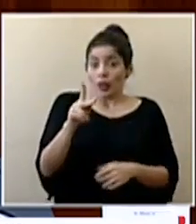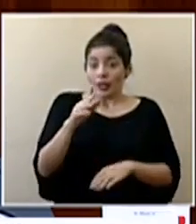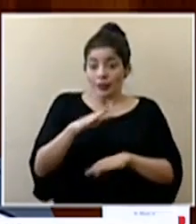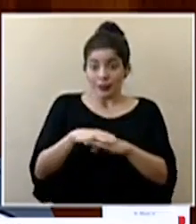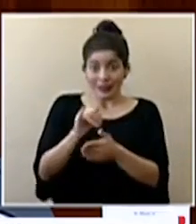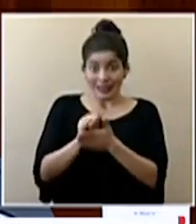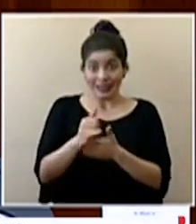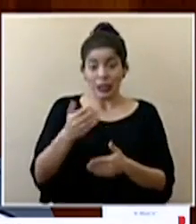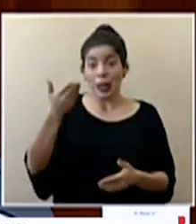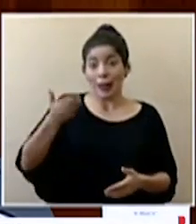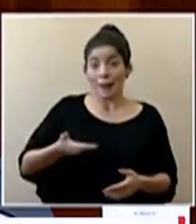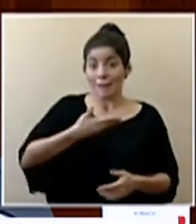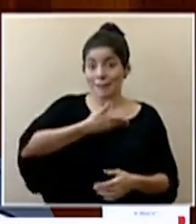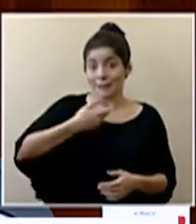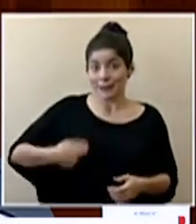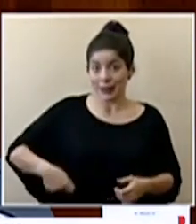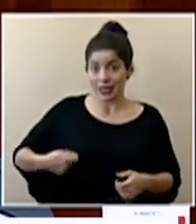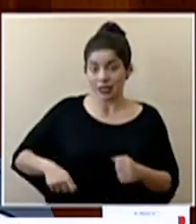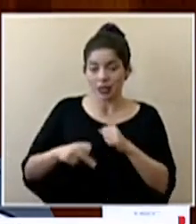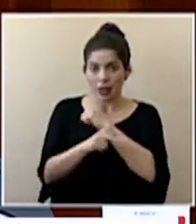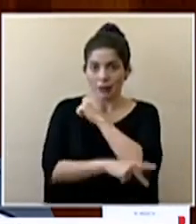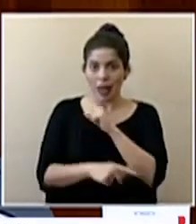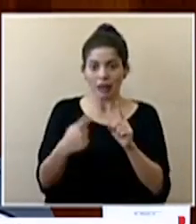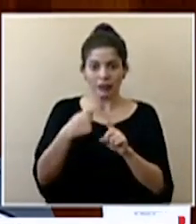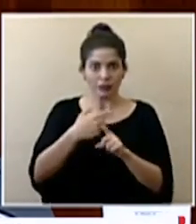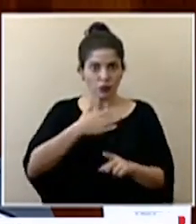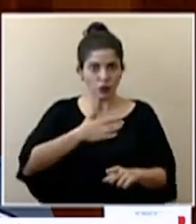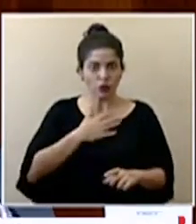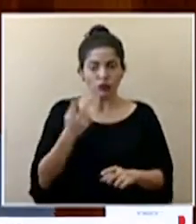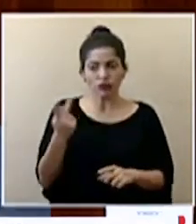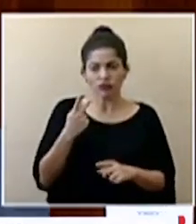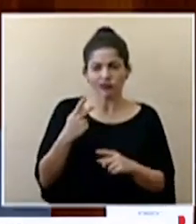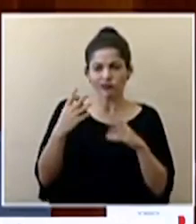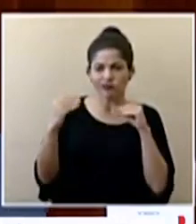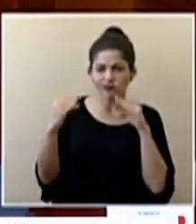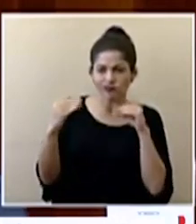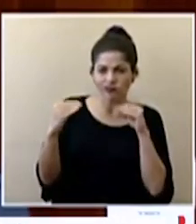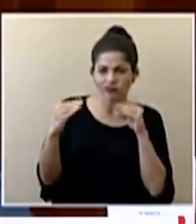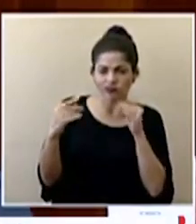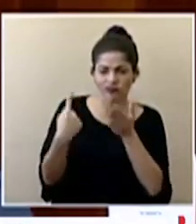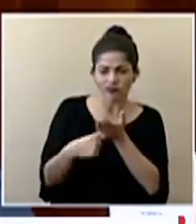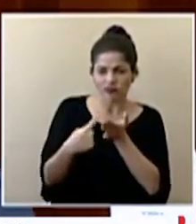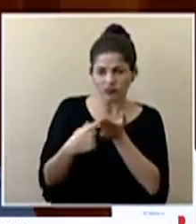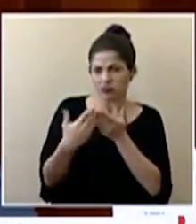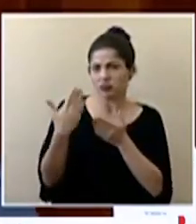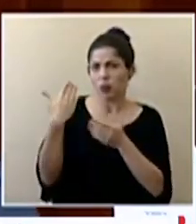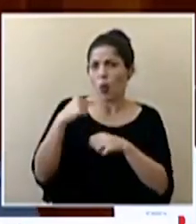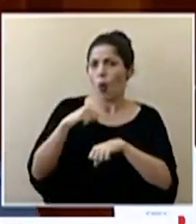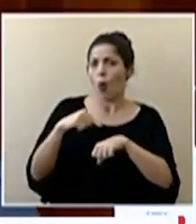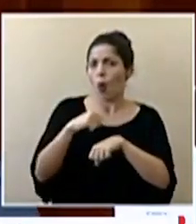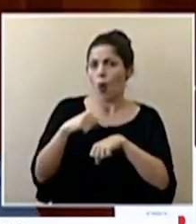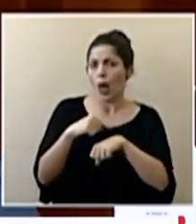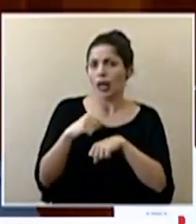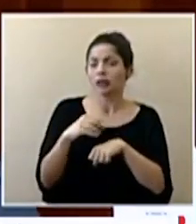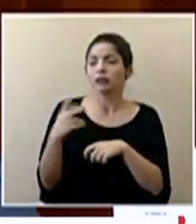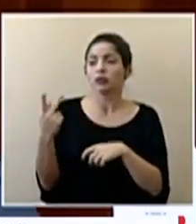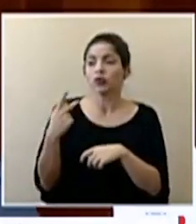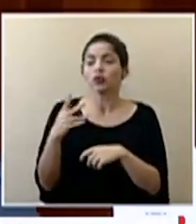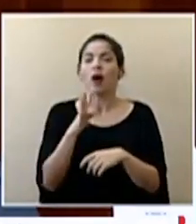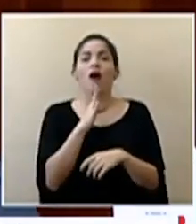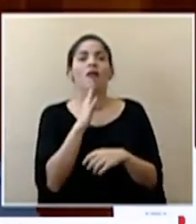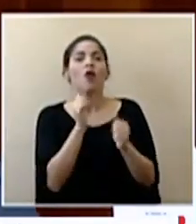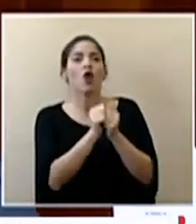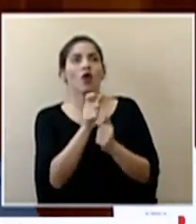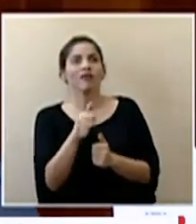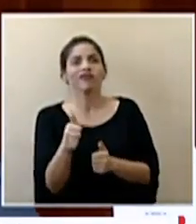el señor presidente de la república y este servidor tuvimos una conversación hace unas cuantas horas con el director general de